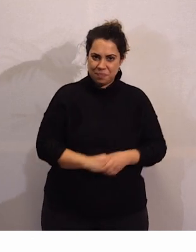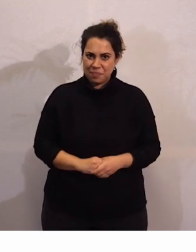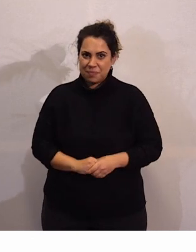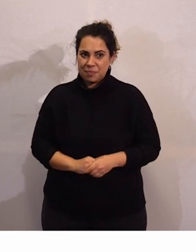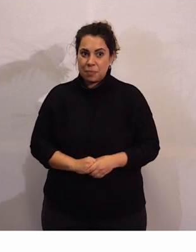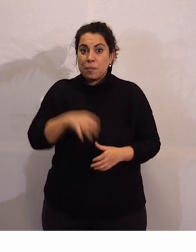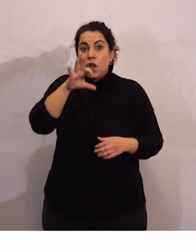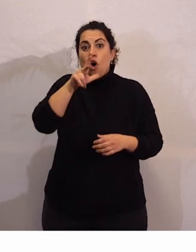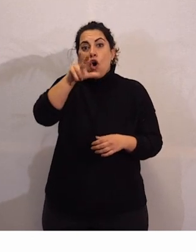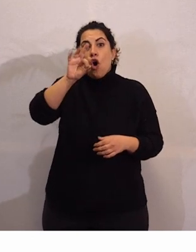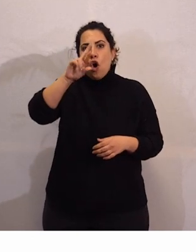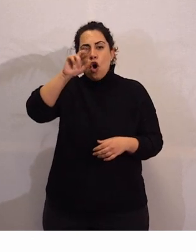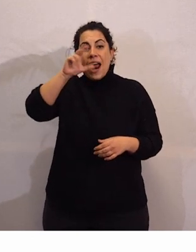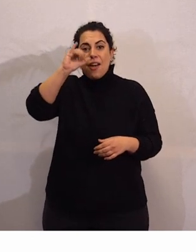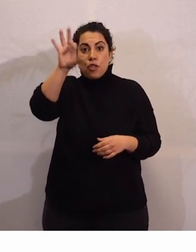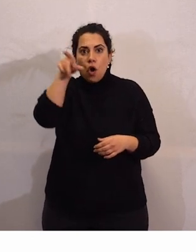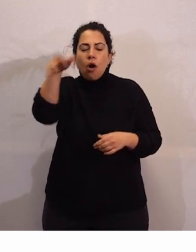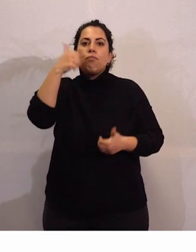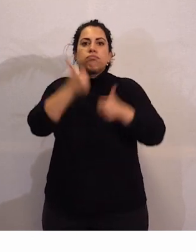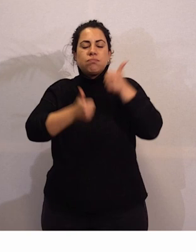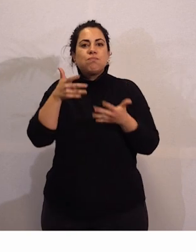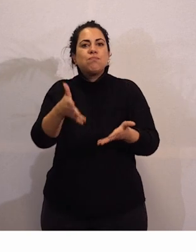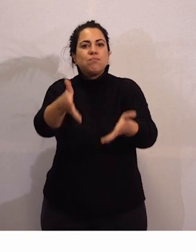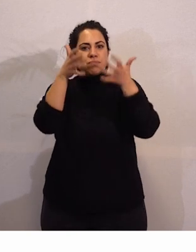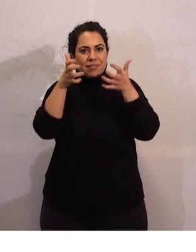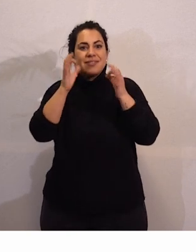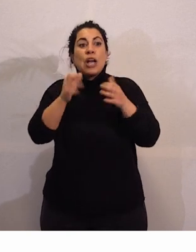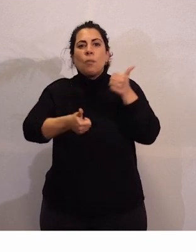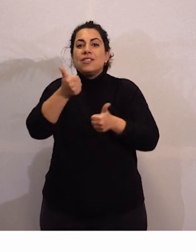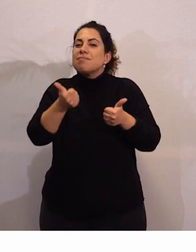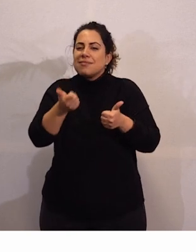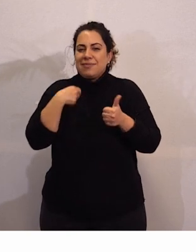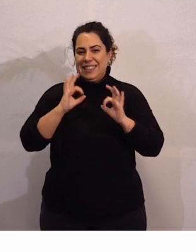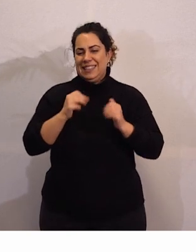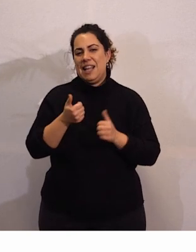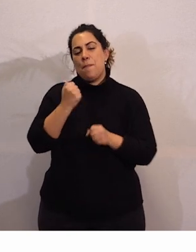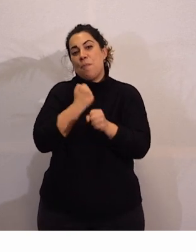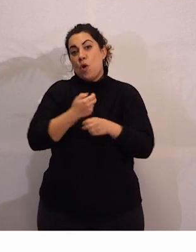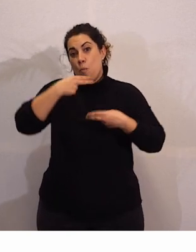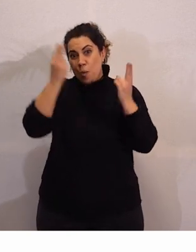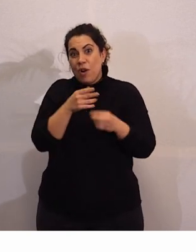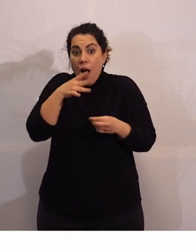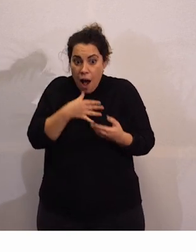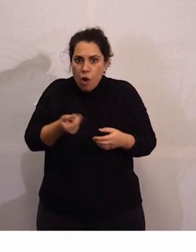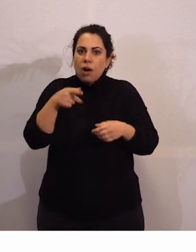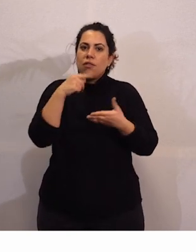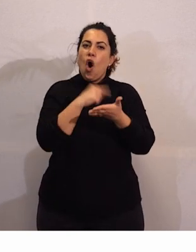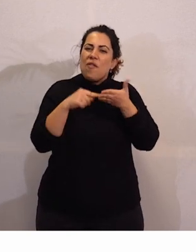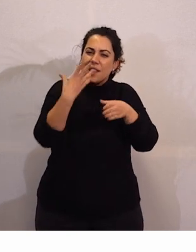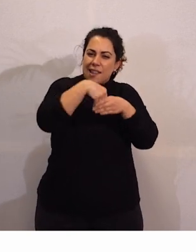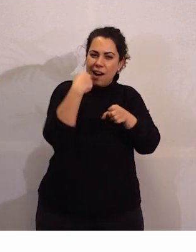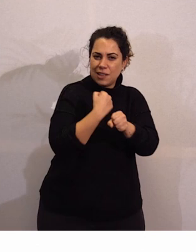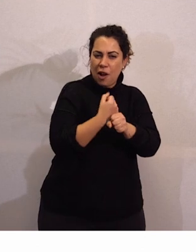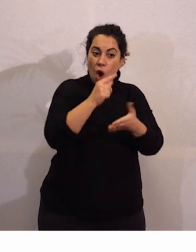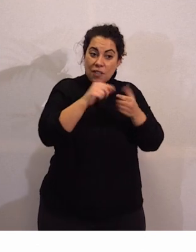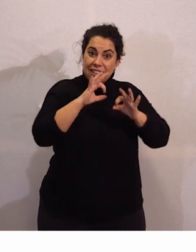Horacio sacó las oposiciones de empleo público y ahora trabaja en una oficina de